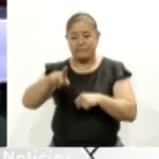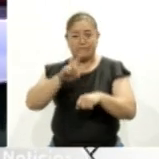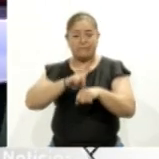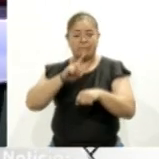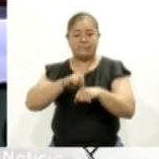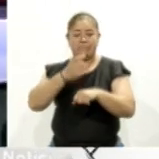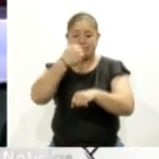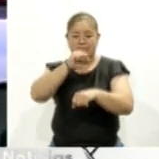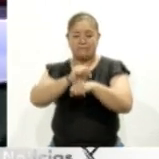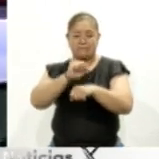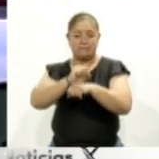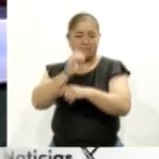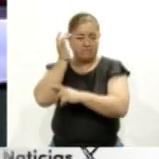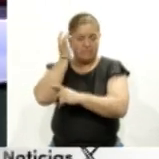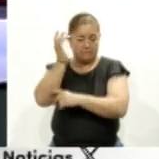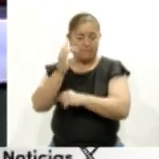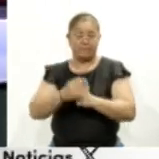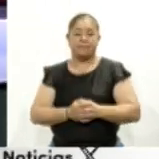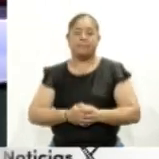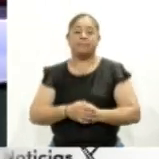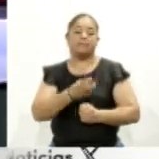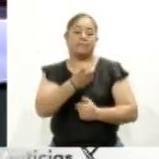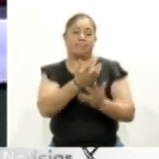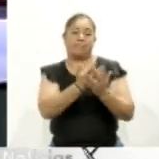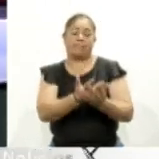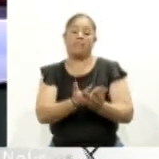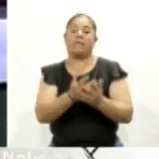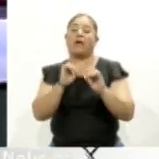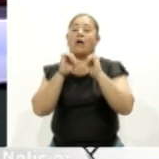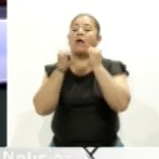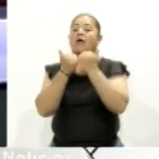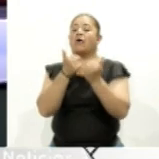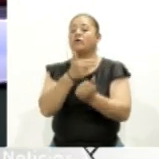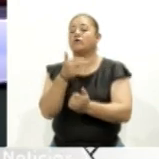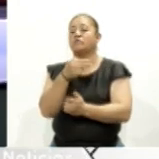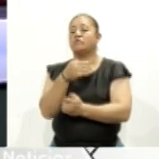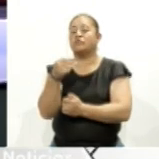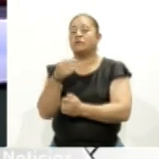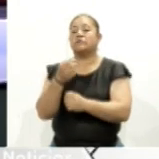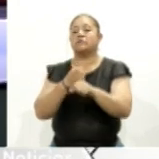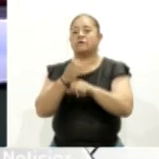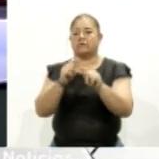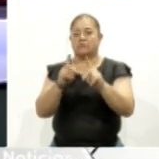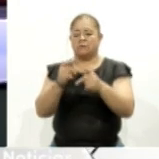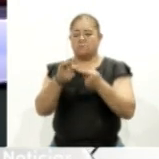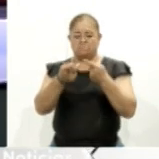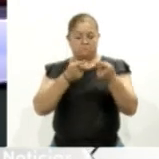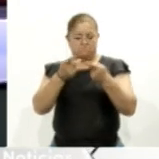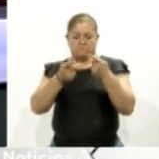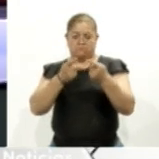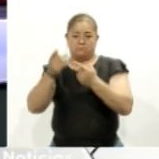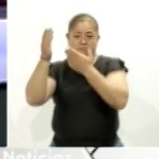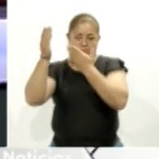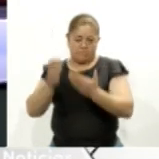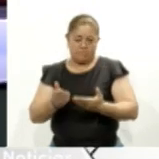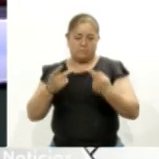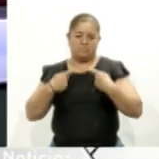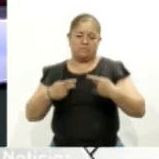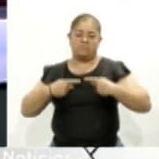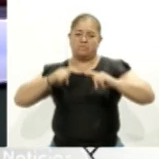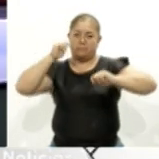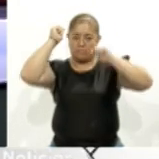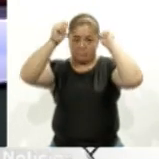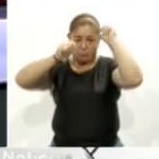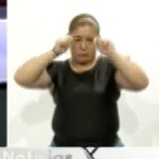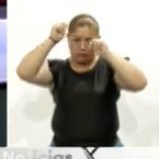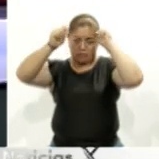periodo vacacional y bueno, la Asociación de Hoteles y Moteles del Estado de Tlaxcala ya se prepara para recibir el aumento de turistas